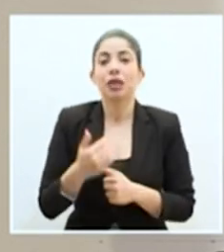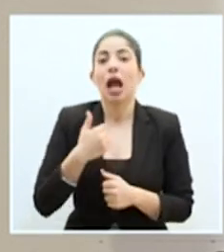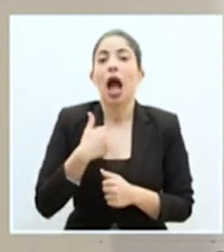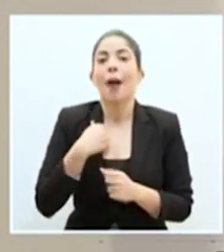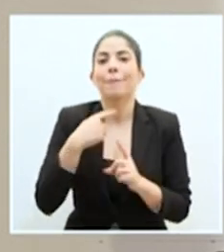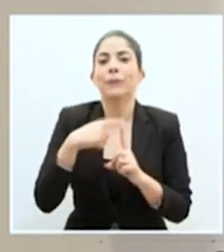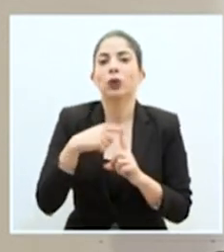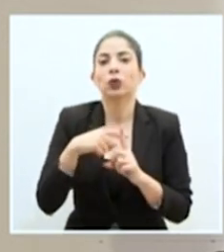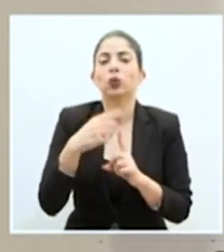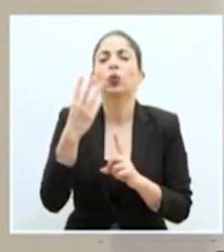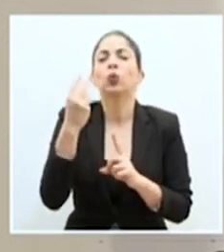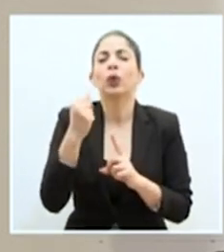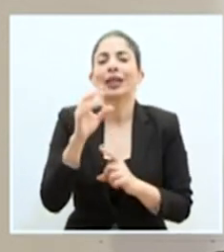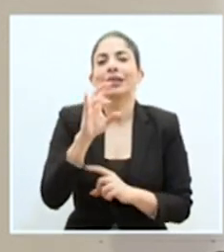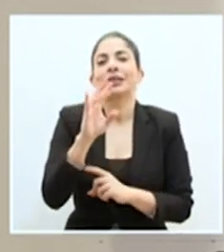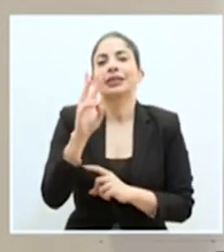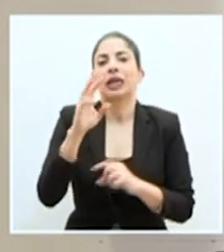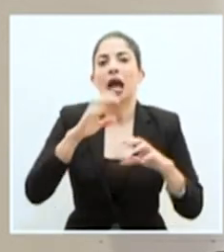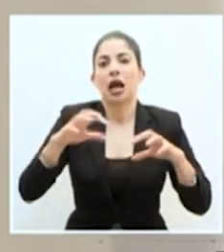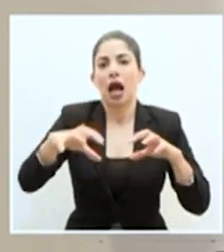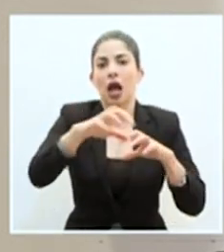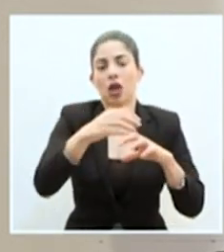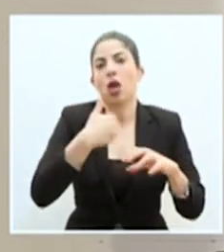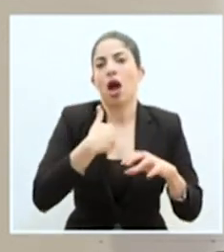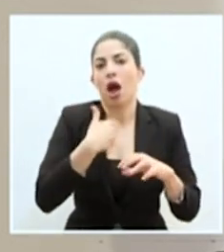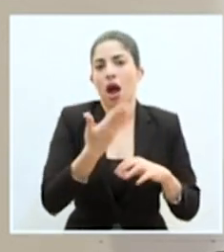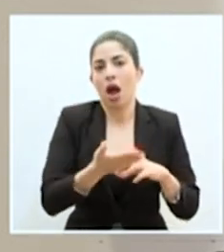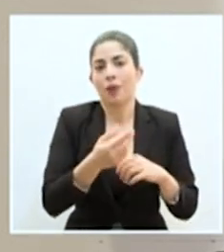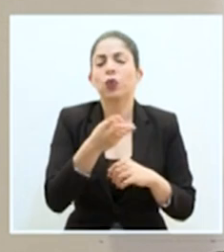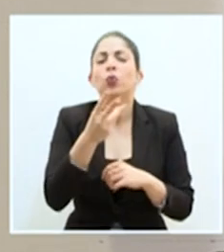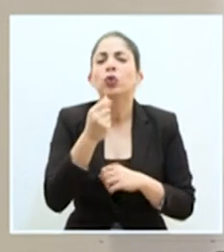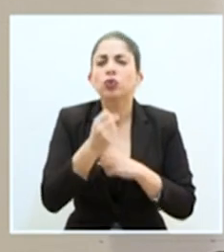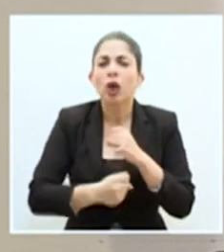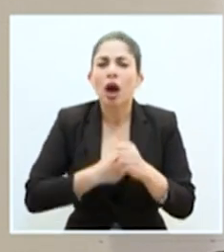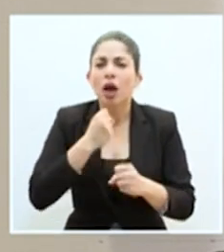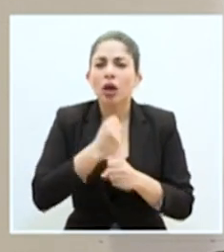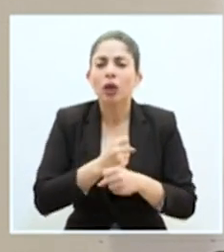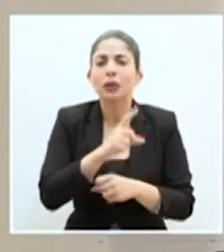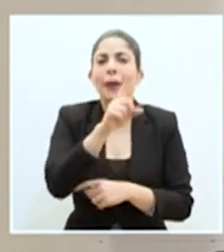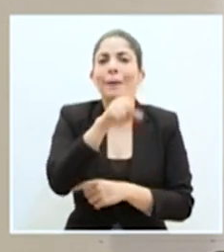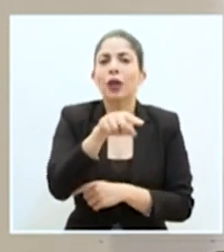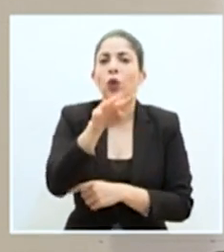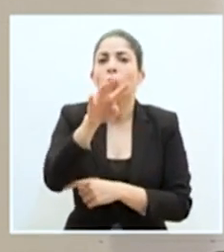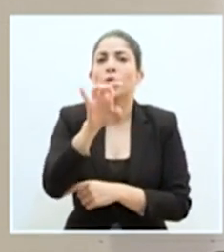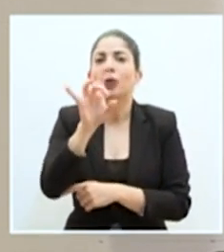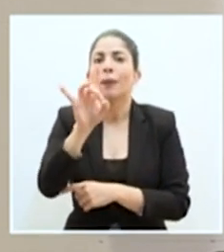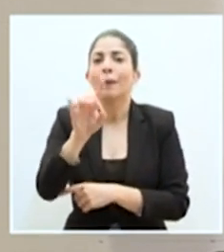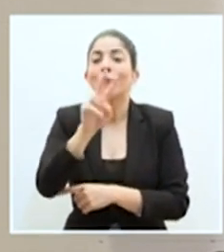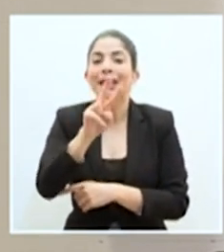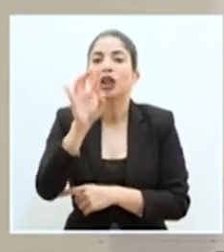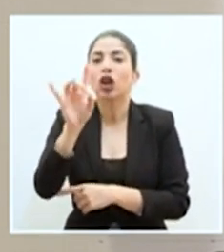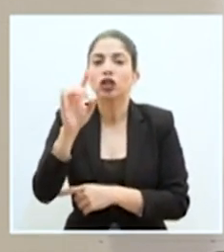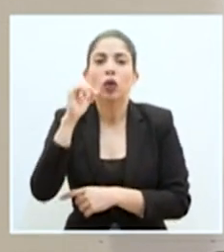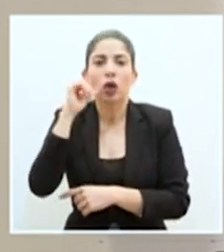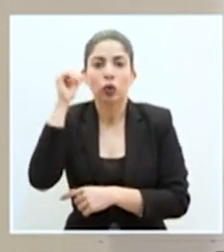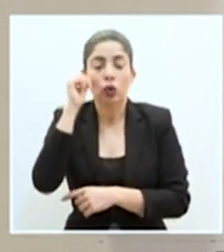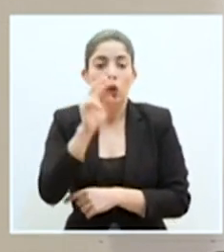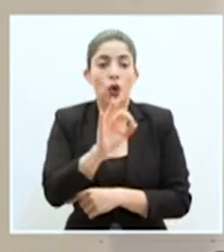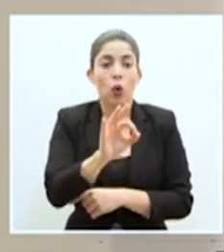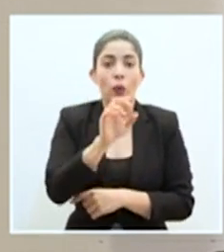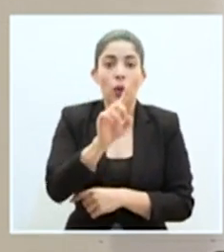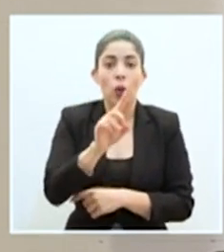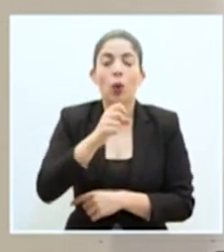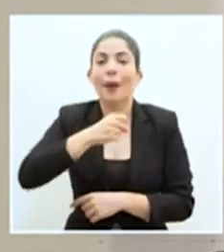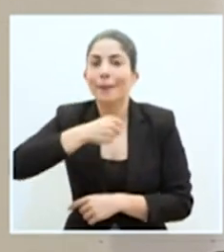casos positivos en 76 cantones, por edad sería 1.428 personas y personas